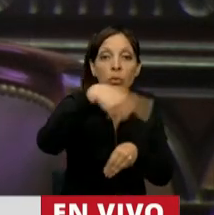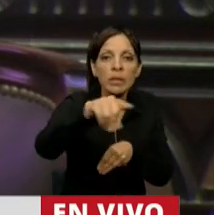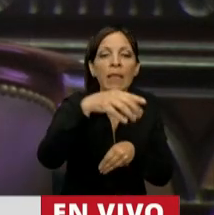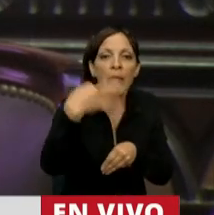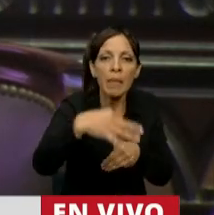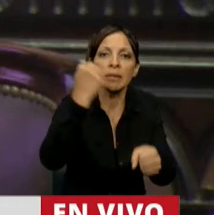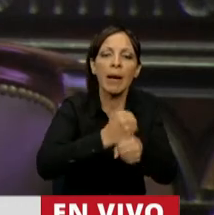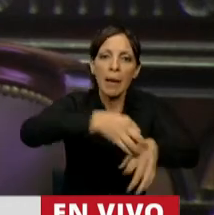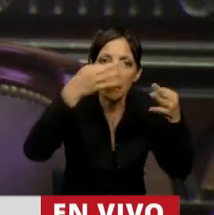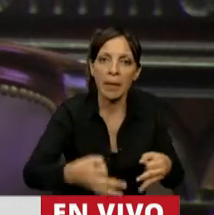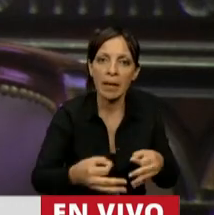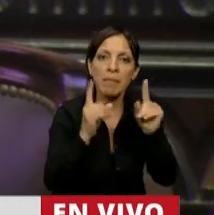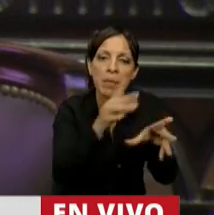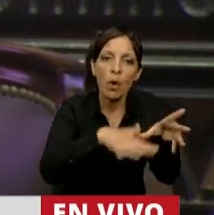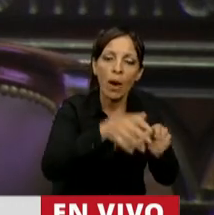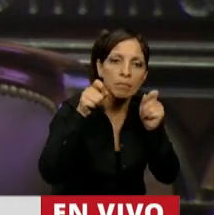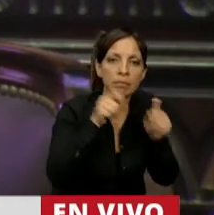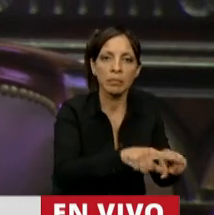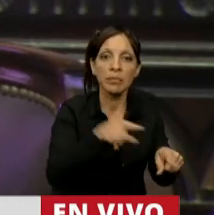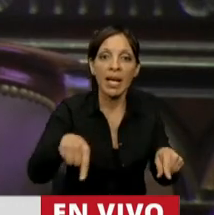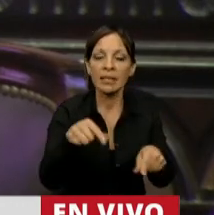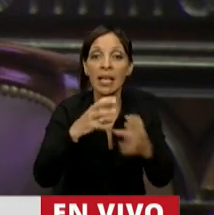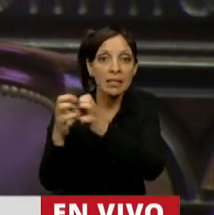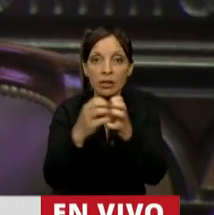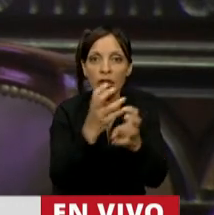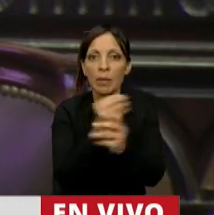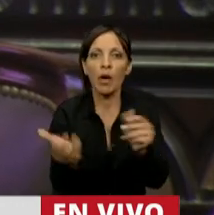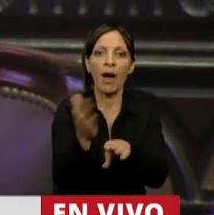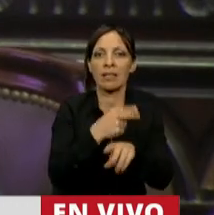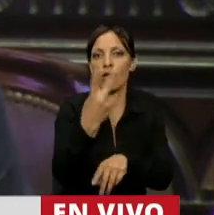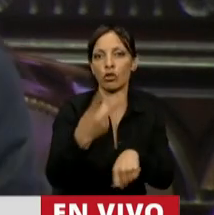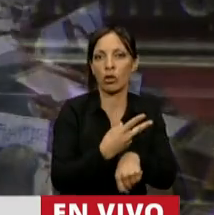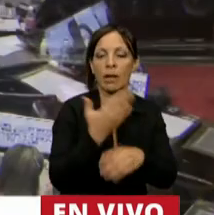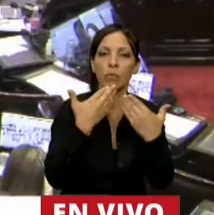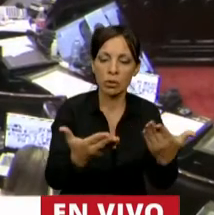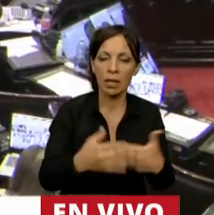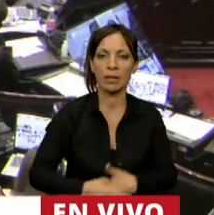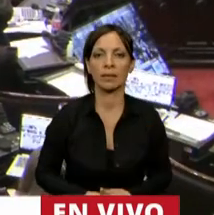que tienen que hacer, donde lo tienen que hacer. Esta sesión terminó hace dos horas. Muchas gracias.